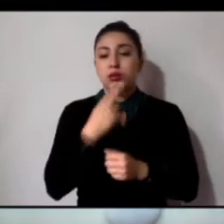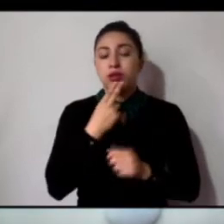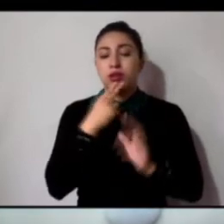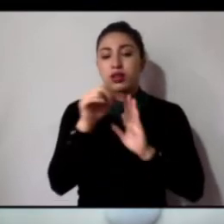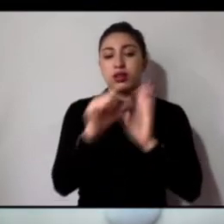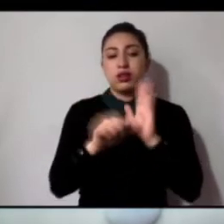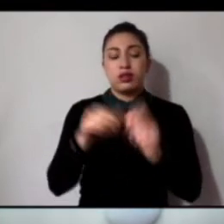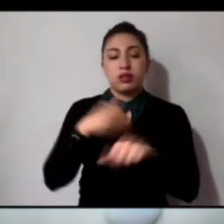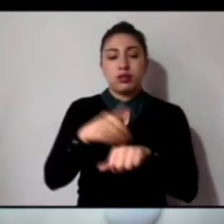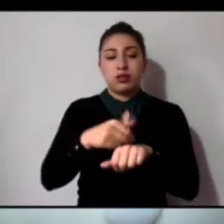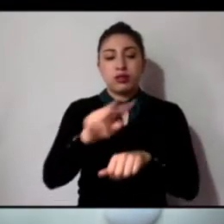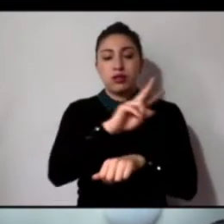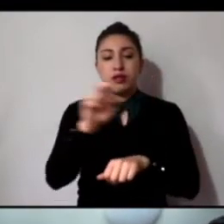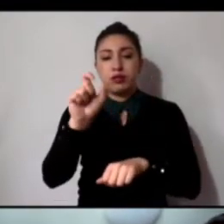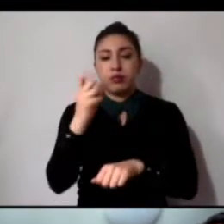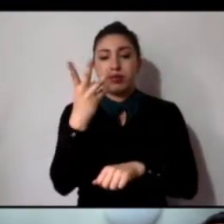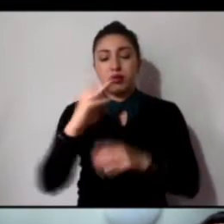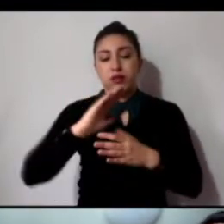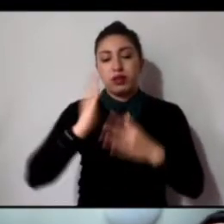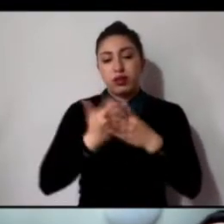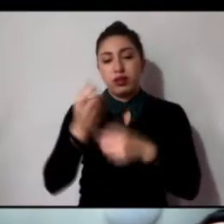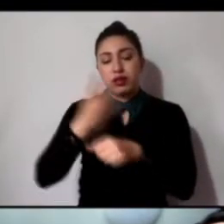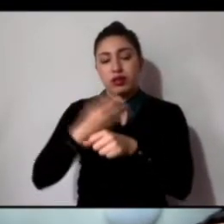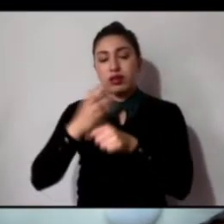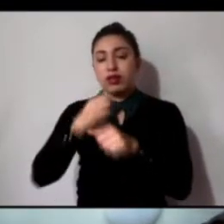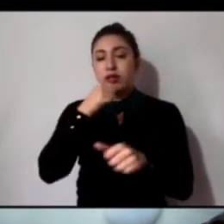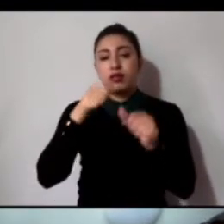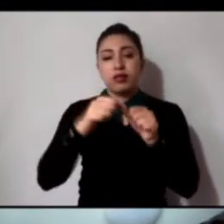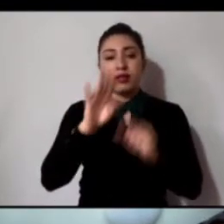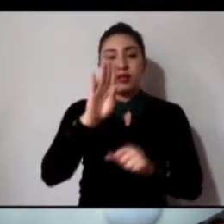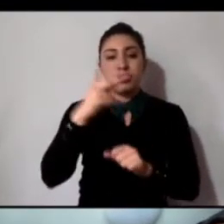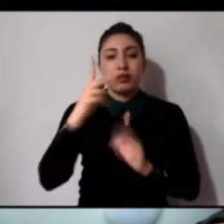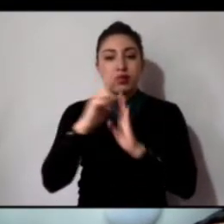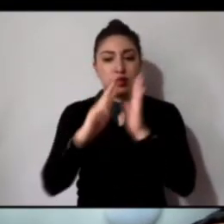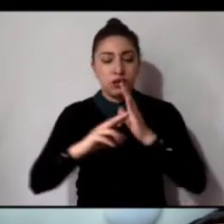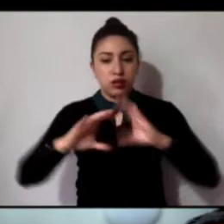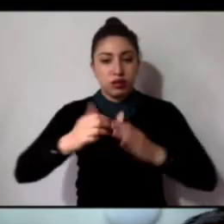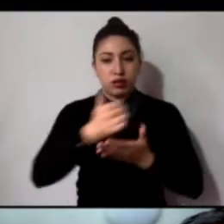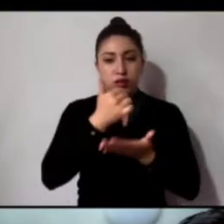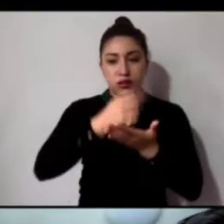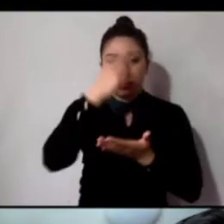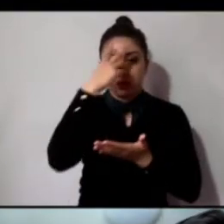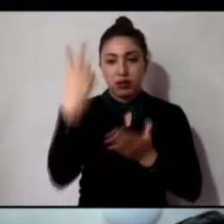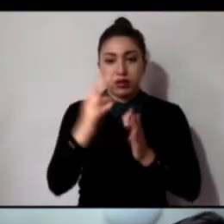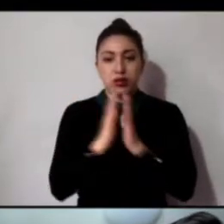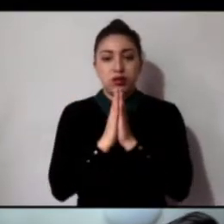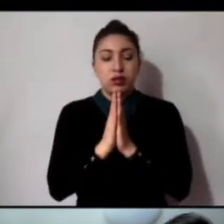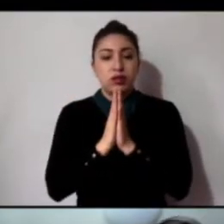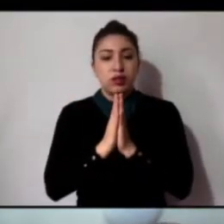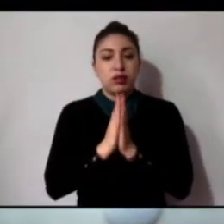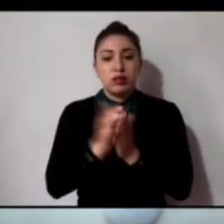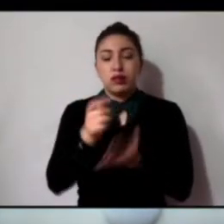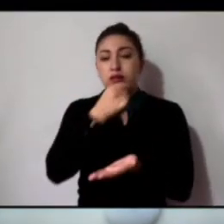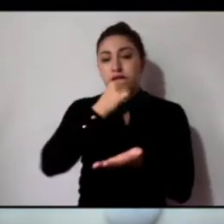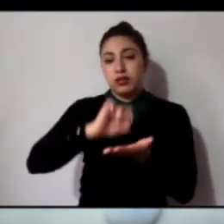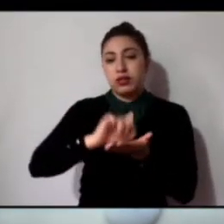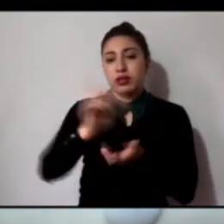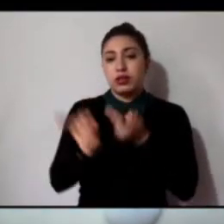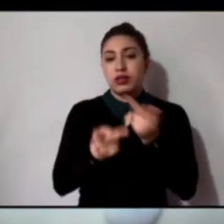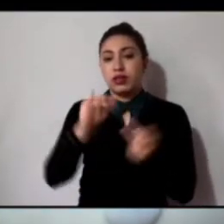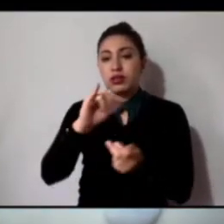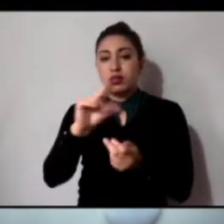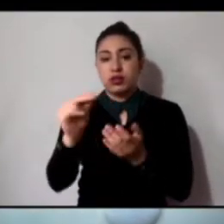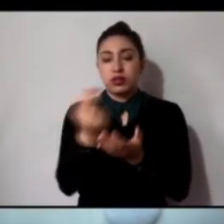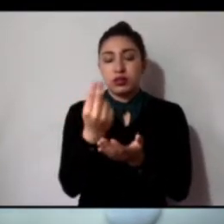224, fracción tercera, inciso B del reglamento de este Congreso, solicito a la Secretaría consulte si se dispensa su